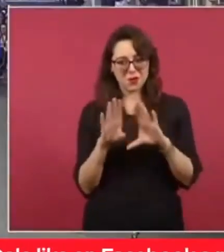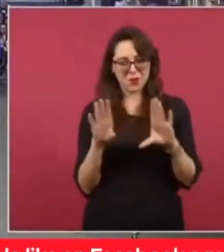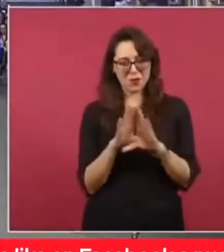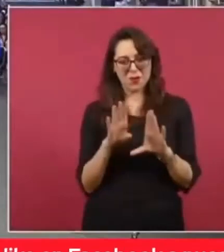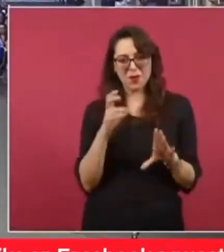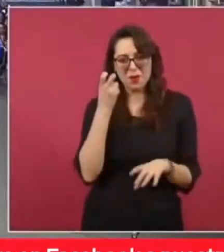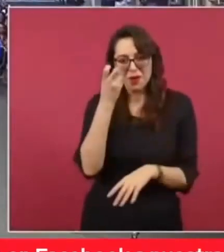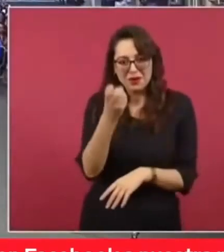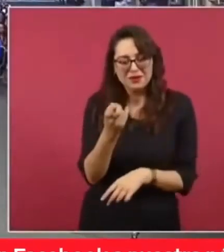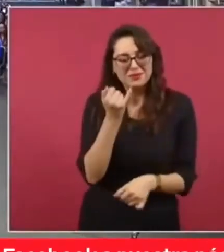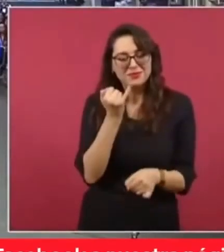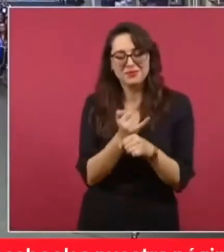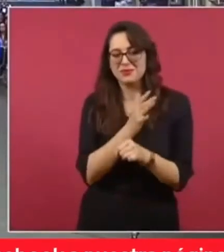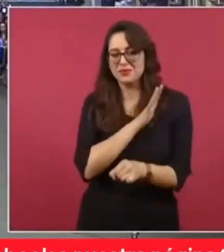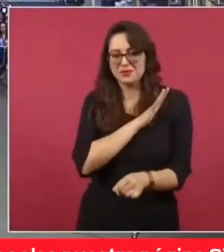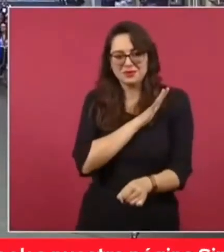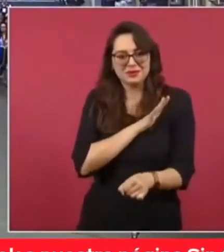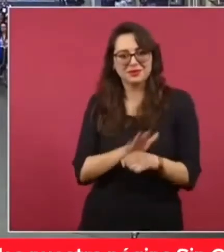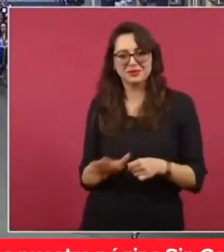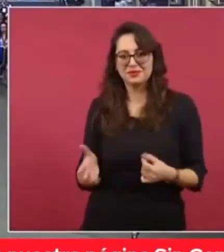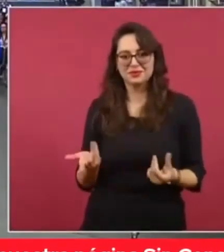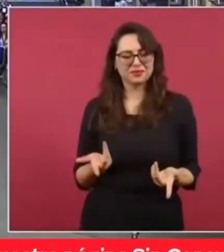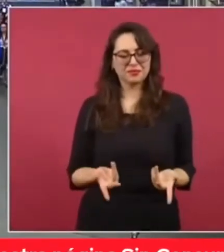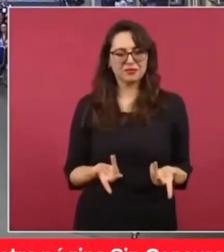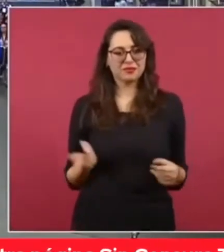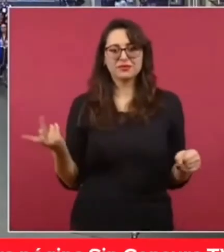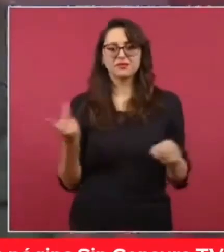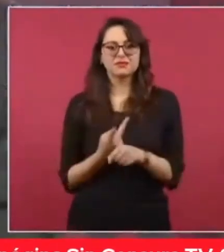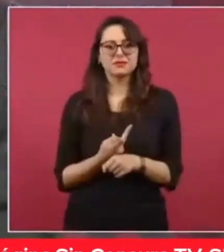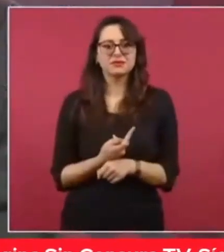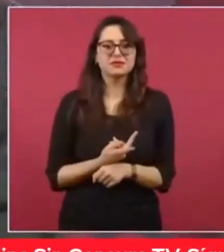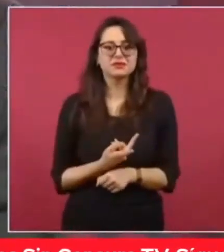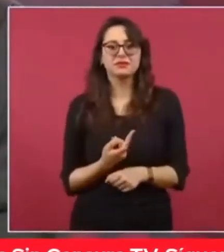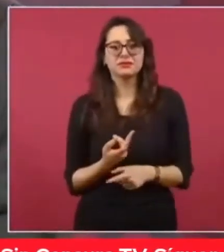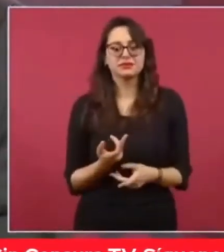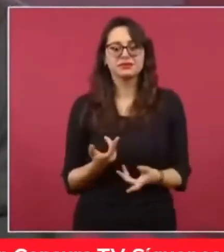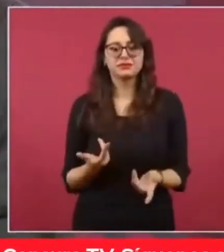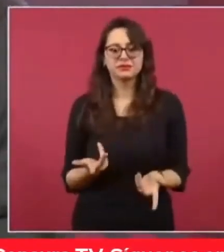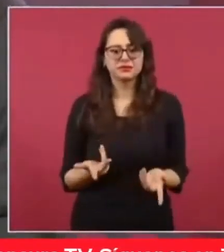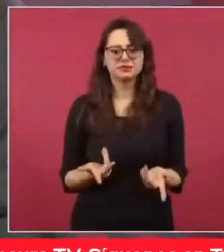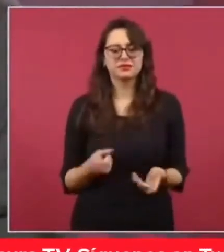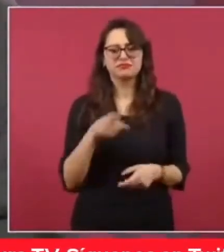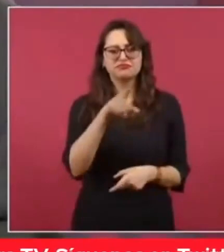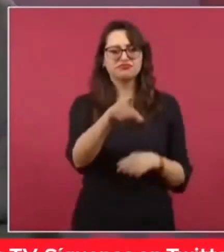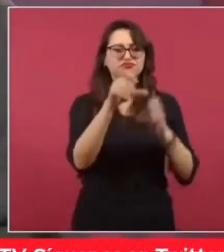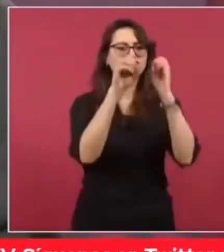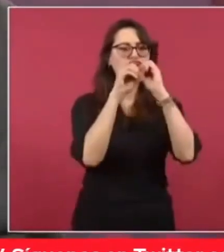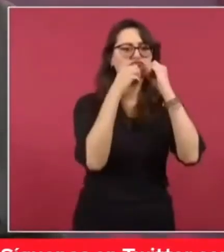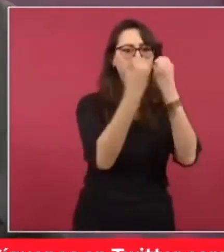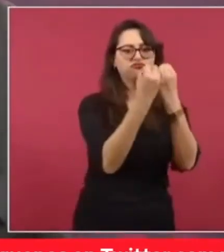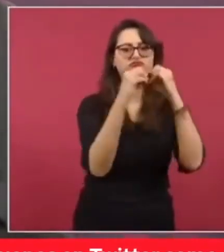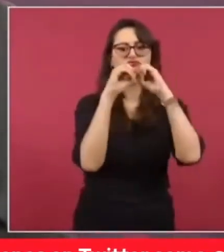¿Cómo van a estar financiando